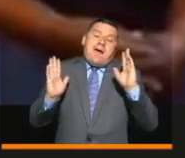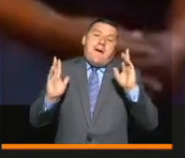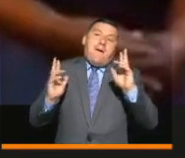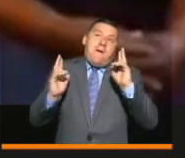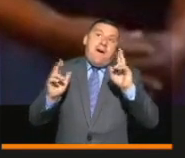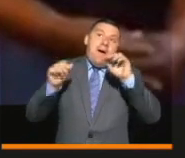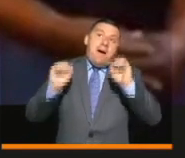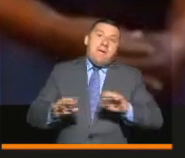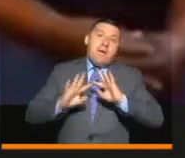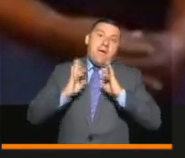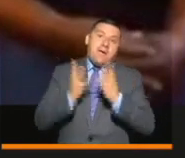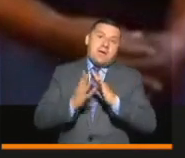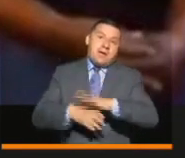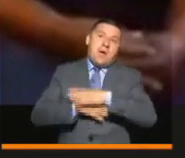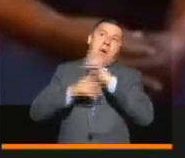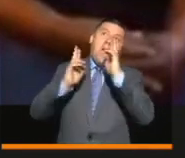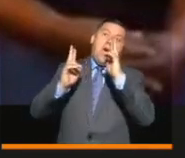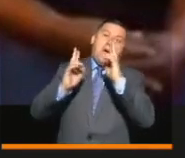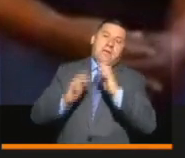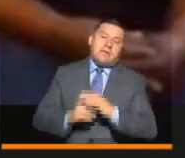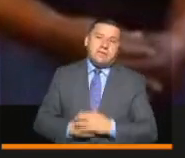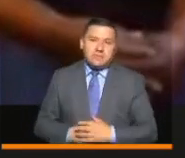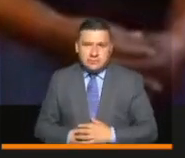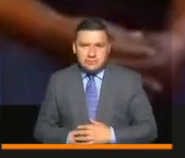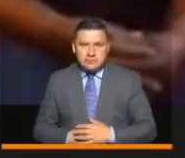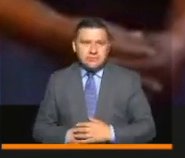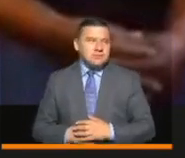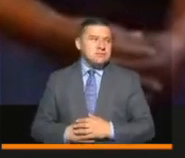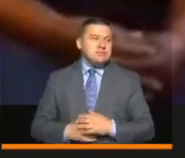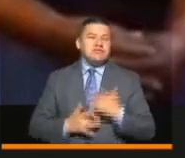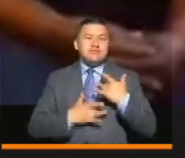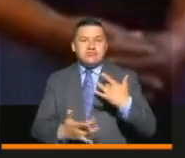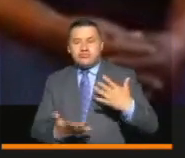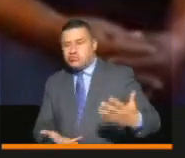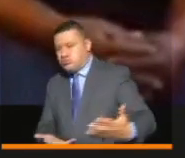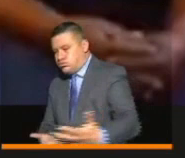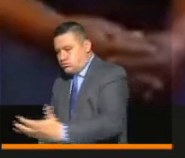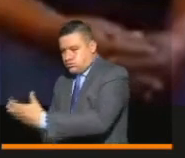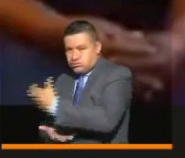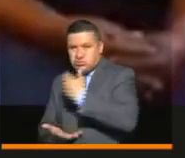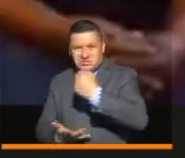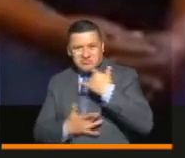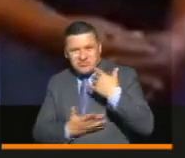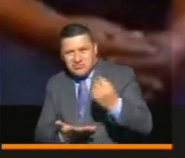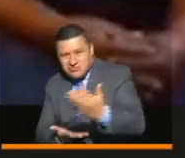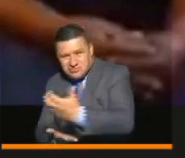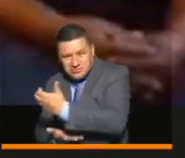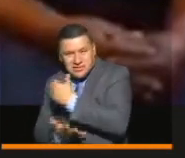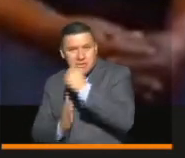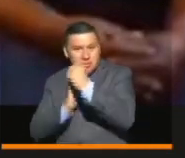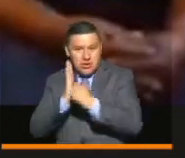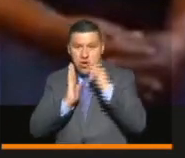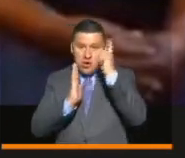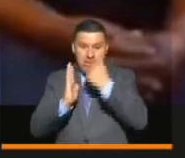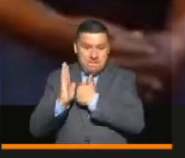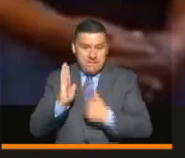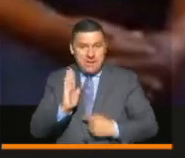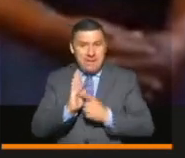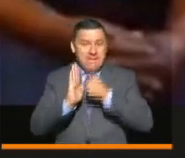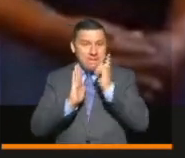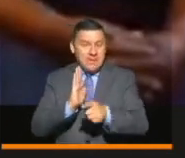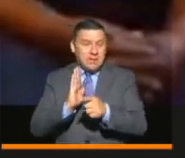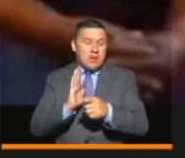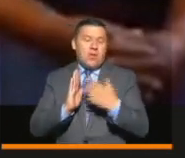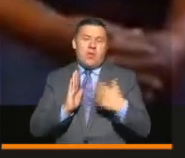aprueben en el Congreso de la Y en ingreso solidario, nuestro programa de este gobierno, nuestro